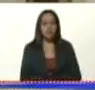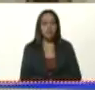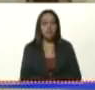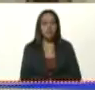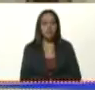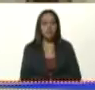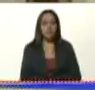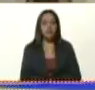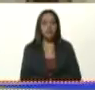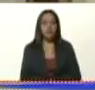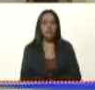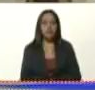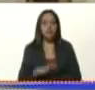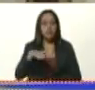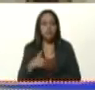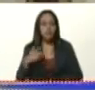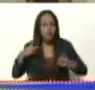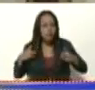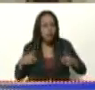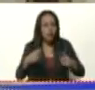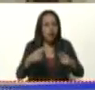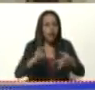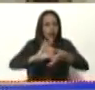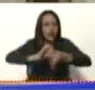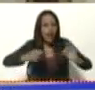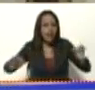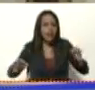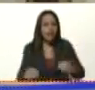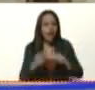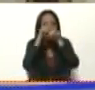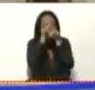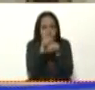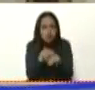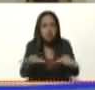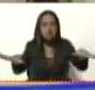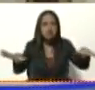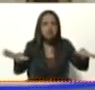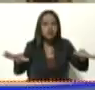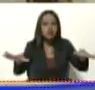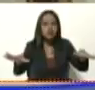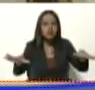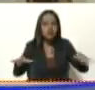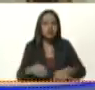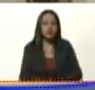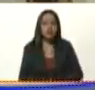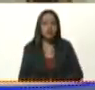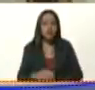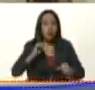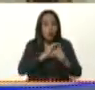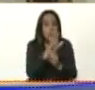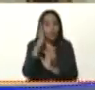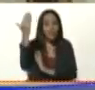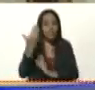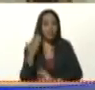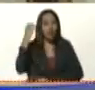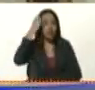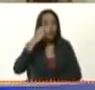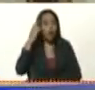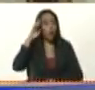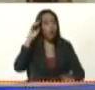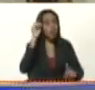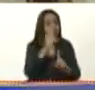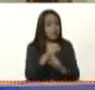es cortar la cadena de expansión del virus que llegó desde Europa. Ese es el objetivo.